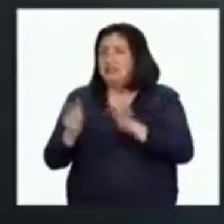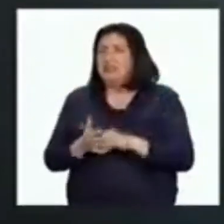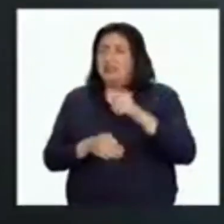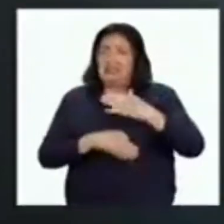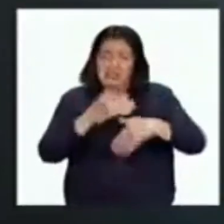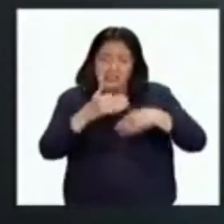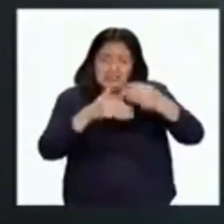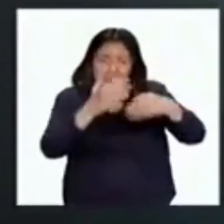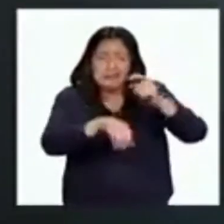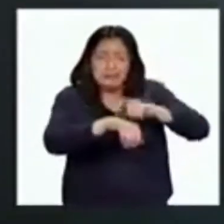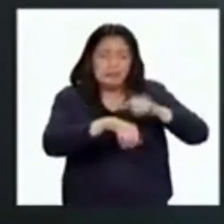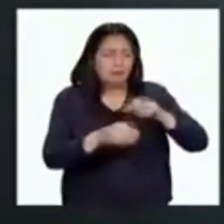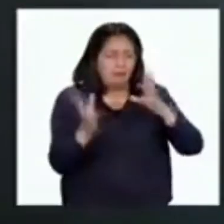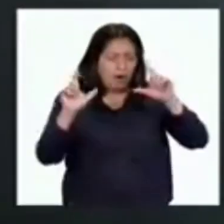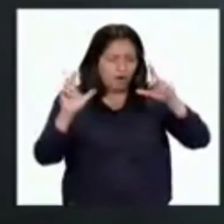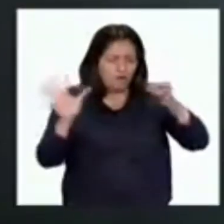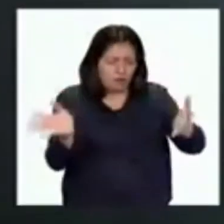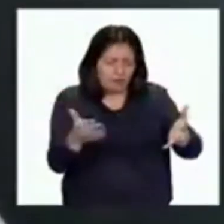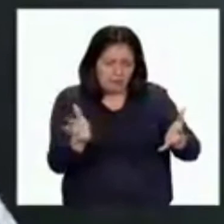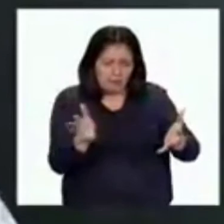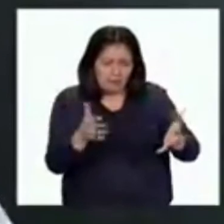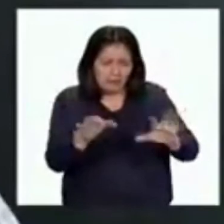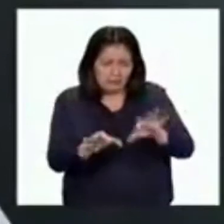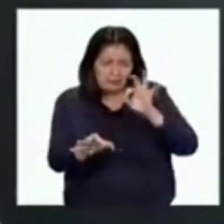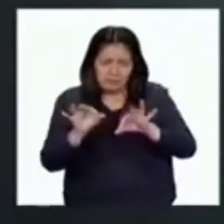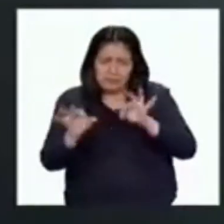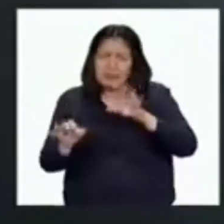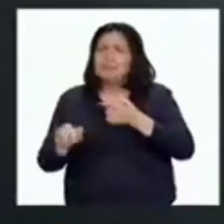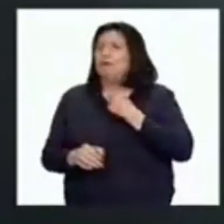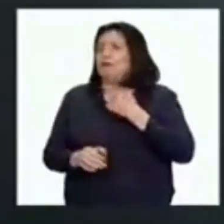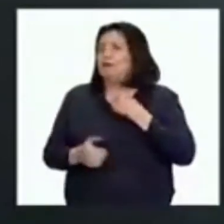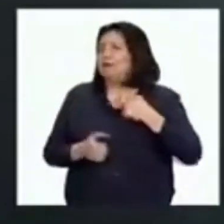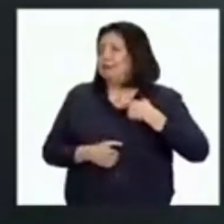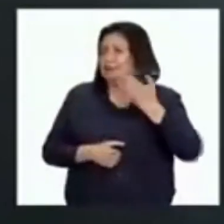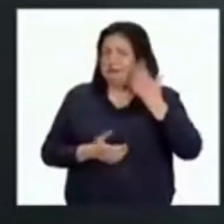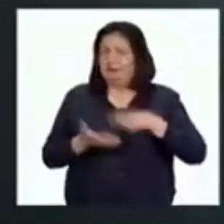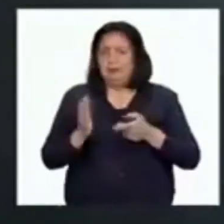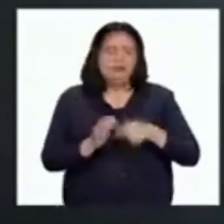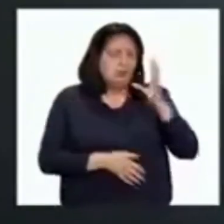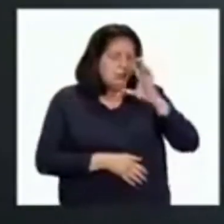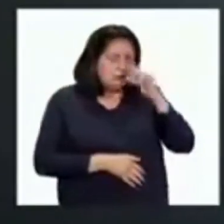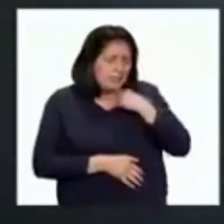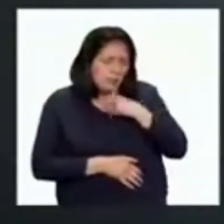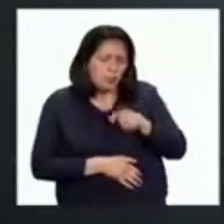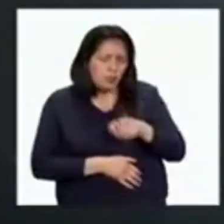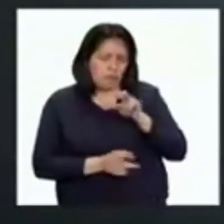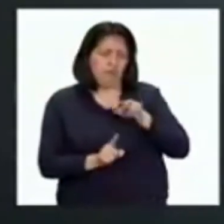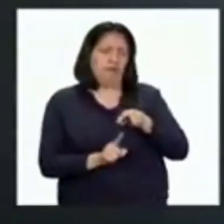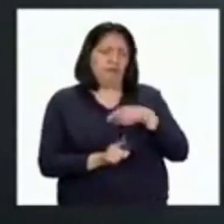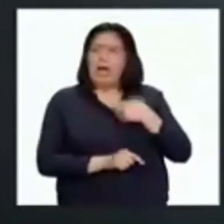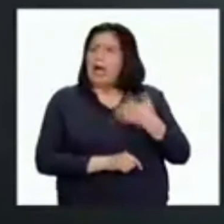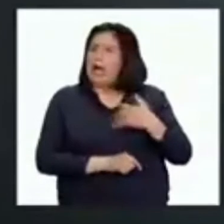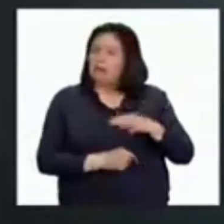hice una selección de fotos de las que más me gustaron y las que más tenían significado para mí. Buscando entre mis fotos, me di cuenta de algo que me